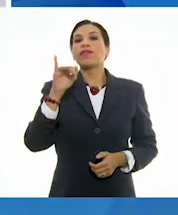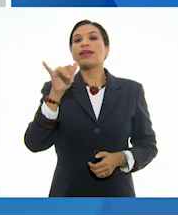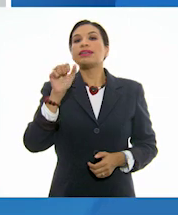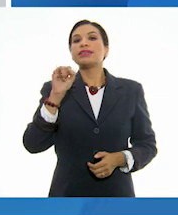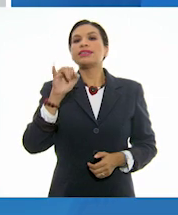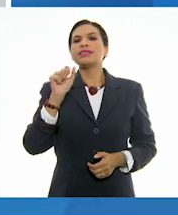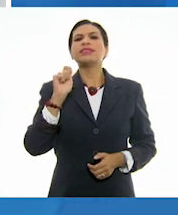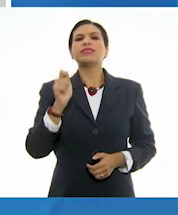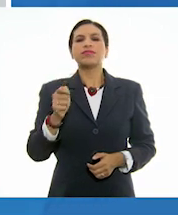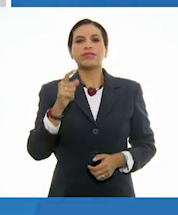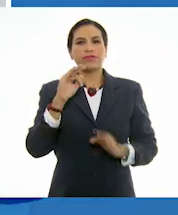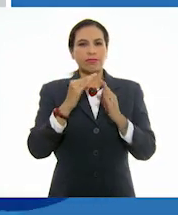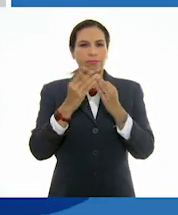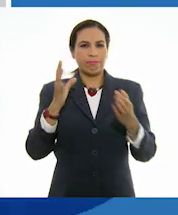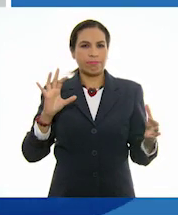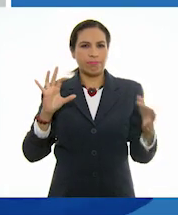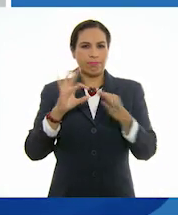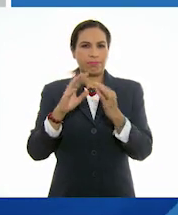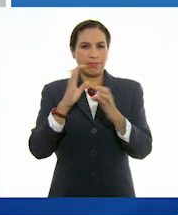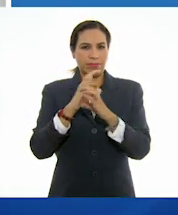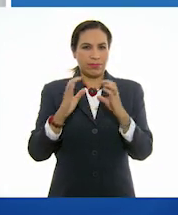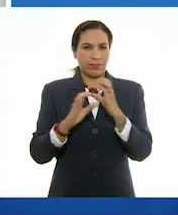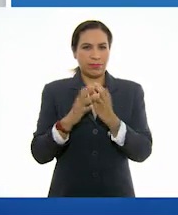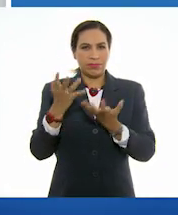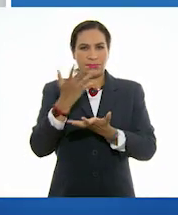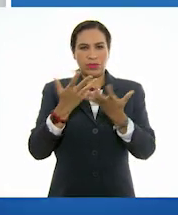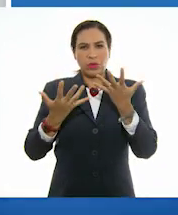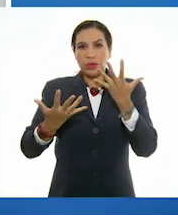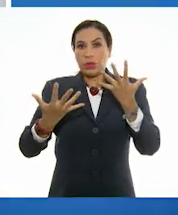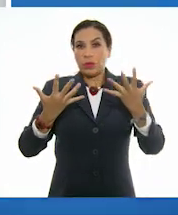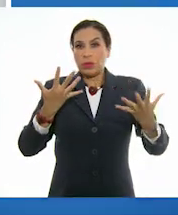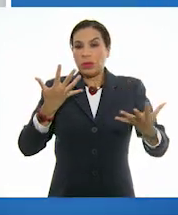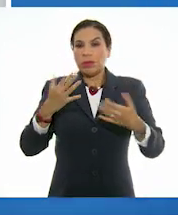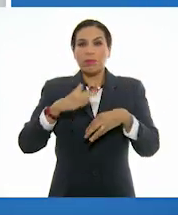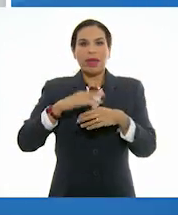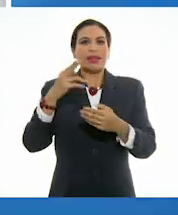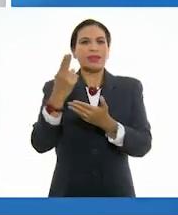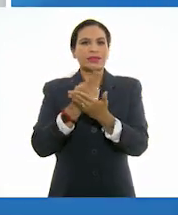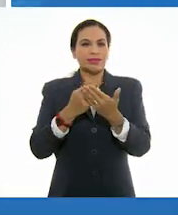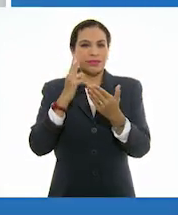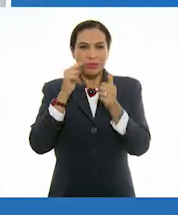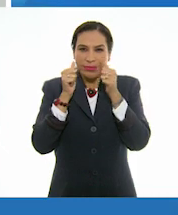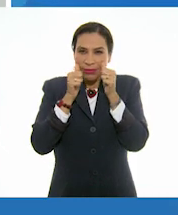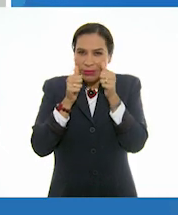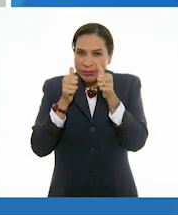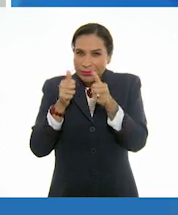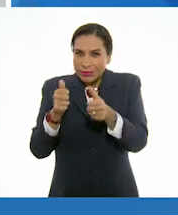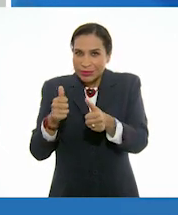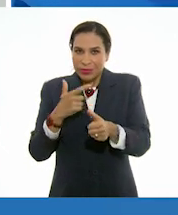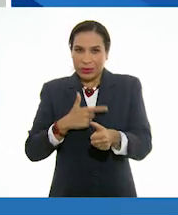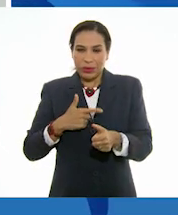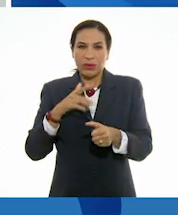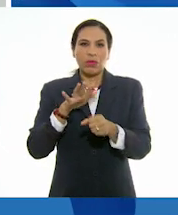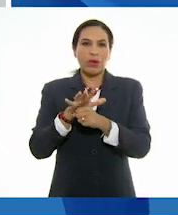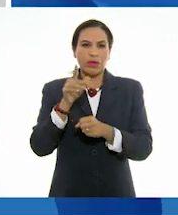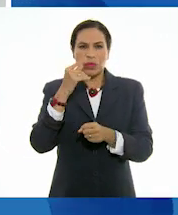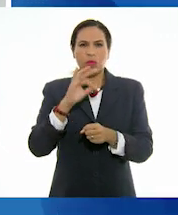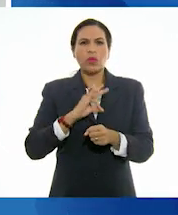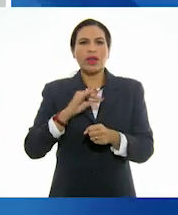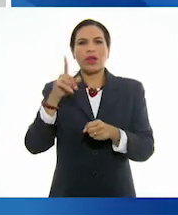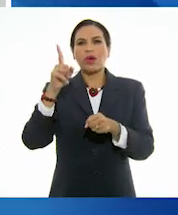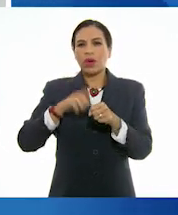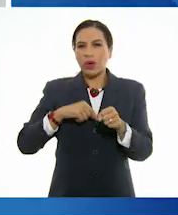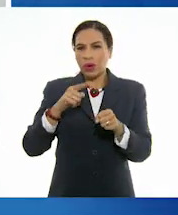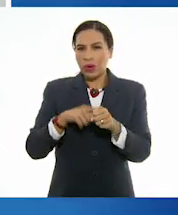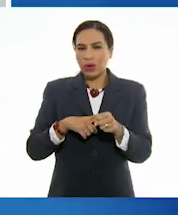parte es una manera de combinar los elementos y resaltar una parte del dibujo para llamar la atención. Esto se puede lograr por medio del